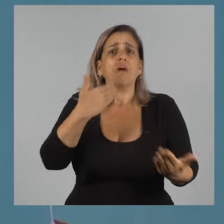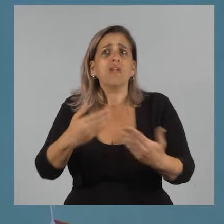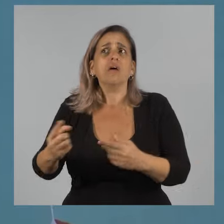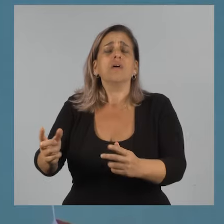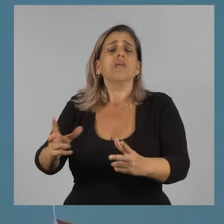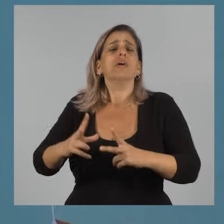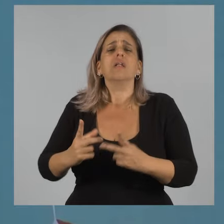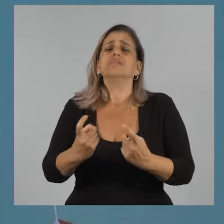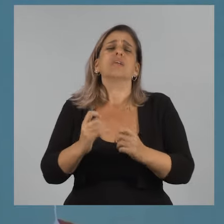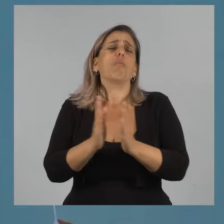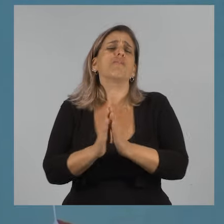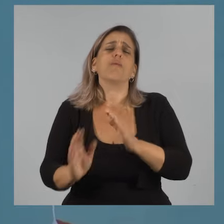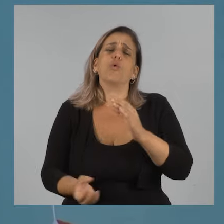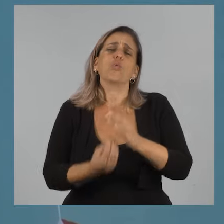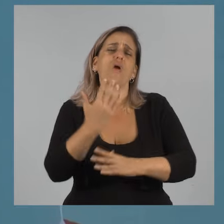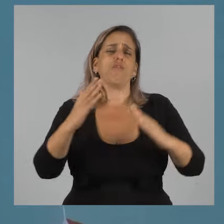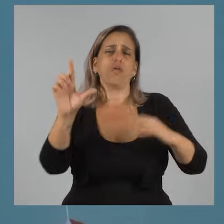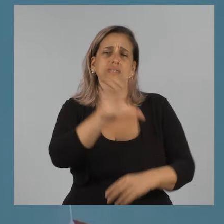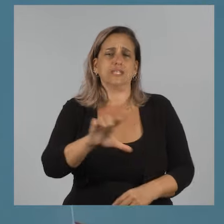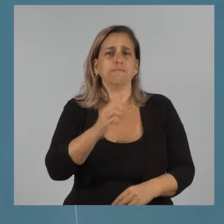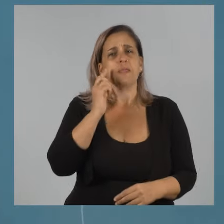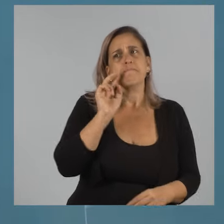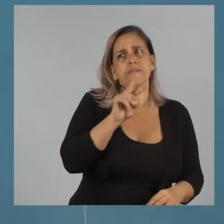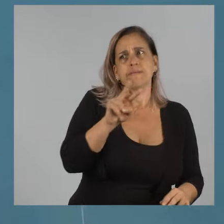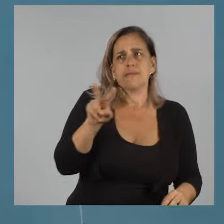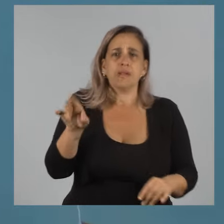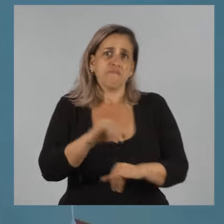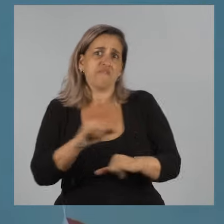un liceo nuevo. Y después de recorrerlo me fui con eso en la cabeza.